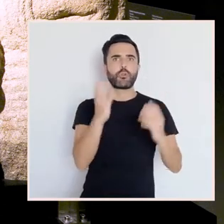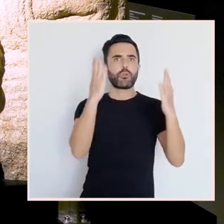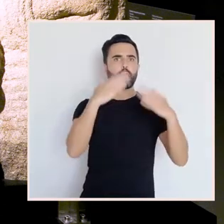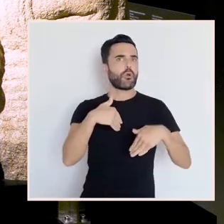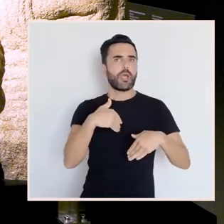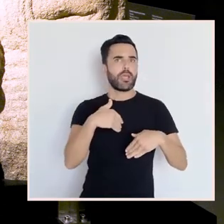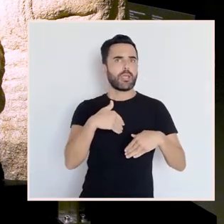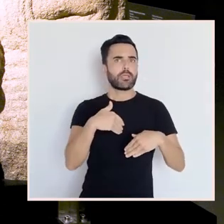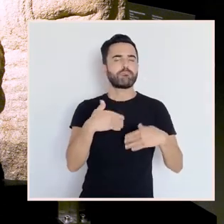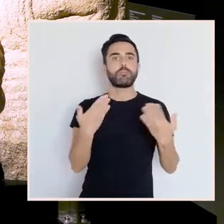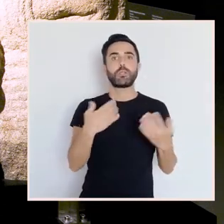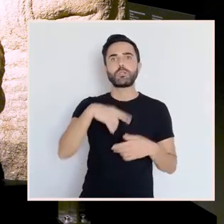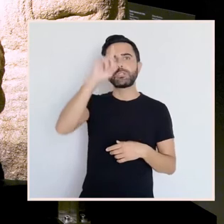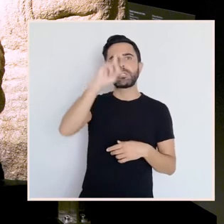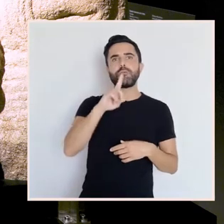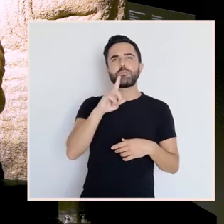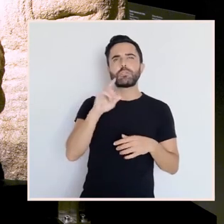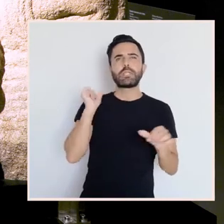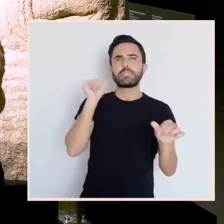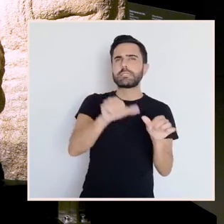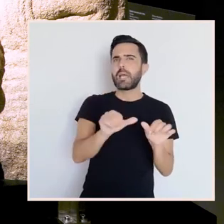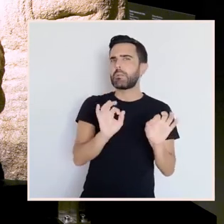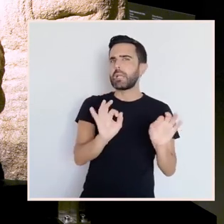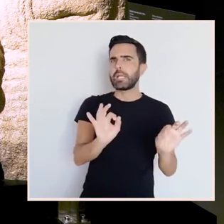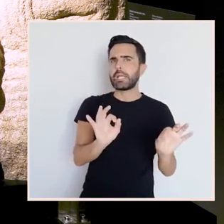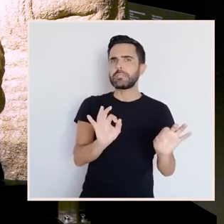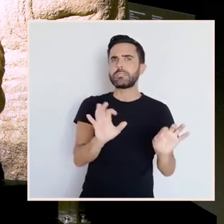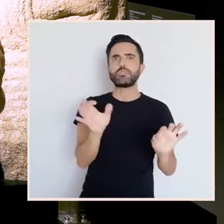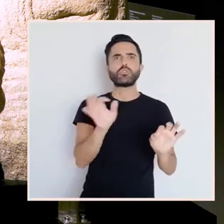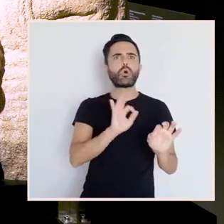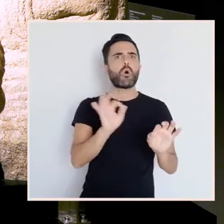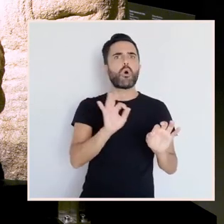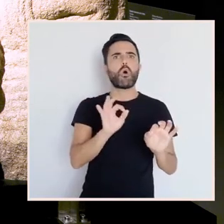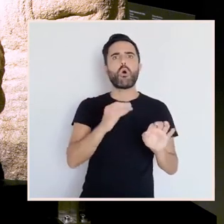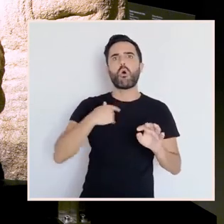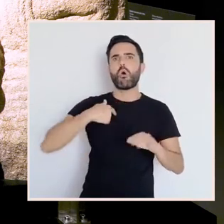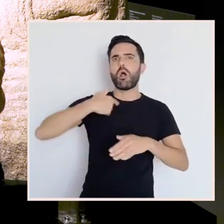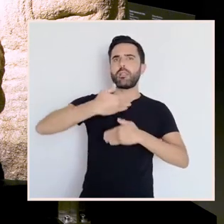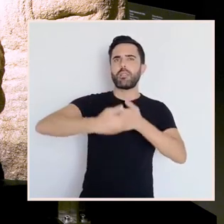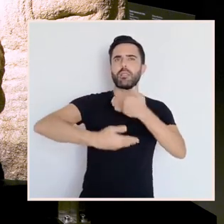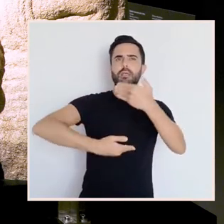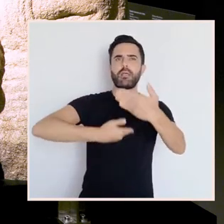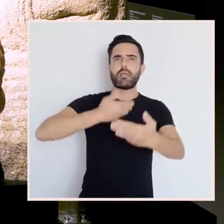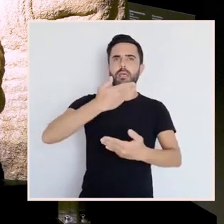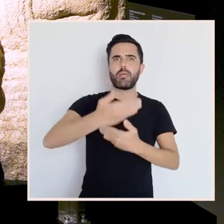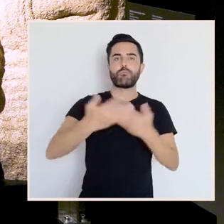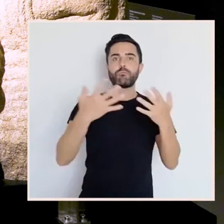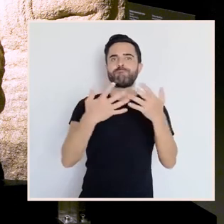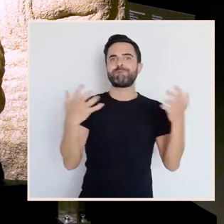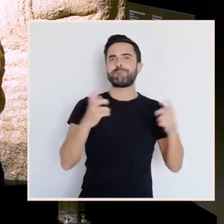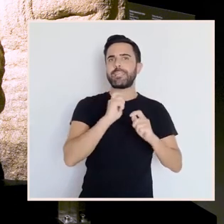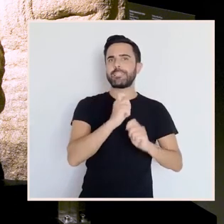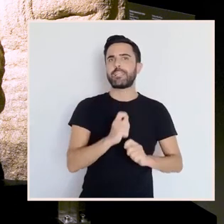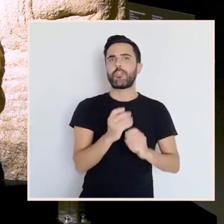sabemos é, se sempre foi así, se nunca levou inscripción, ouxe, co paso dos anos, dos séculos, a inscripción perdeuse.